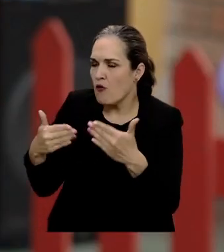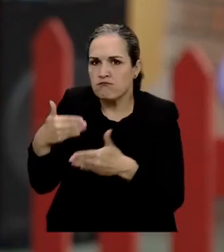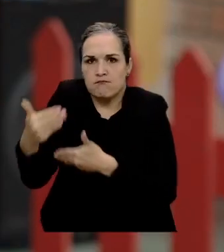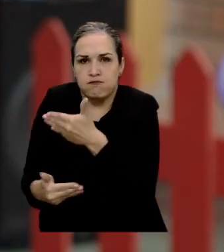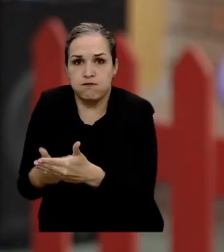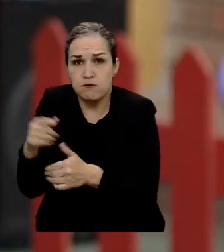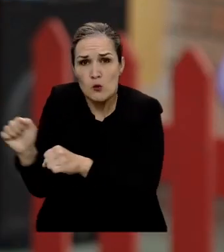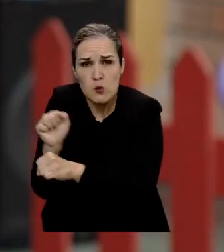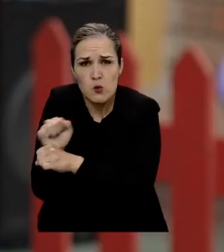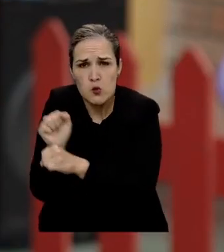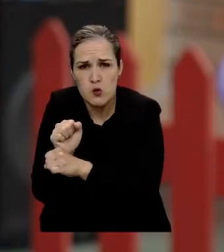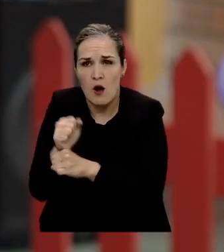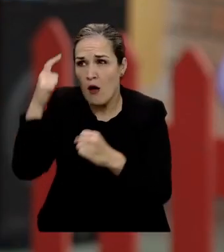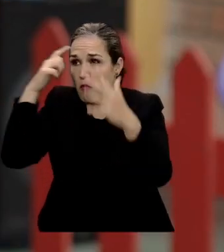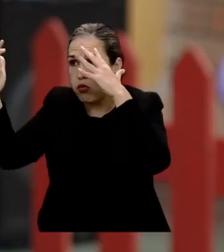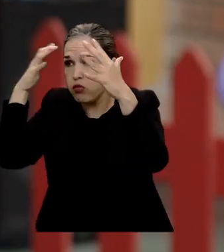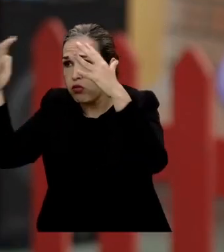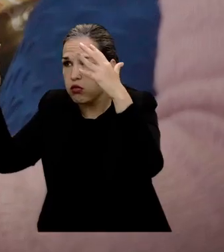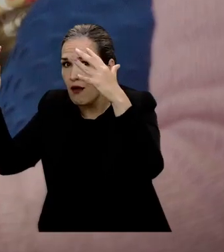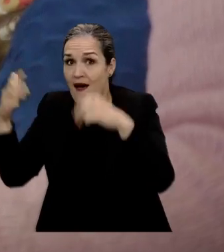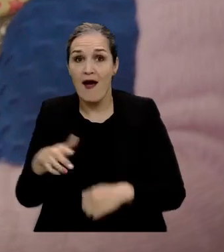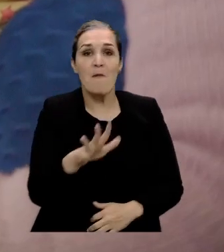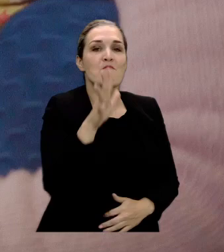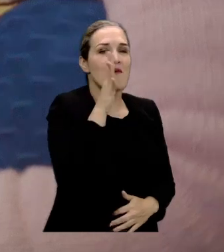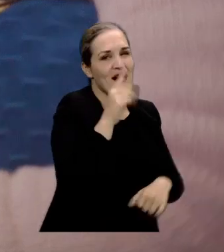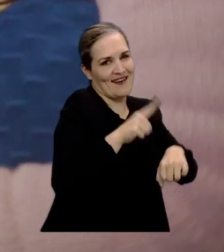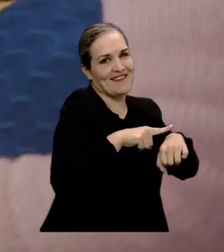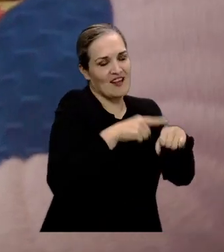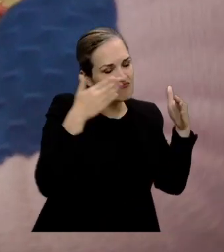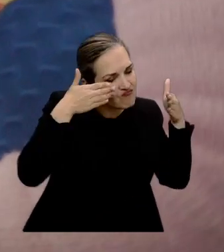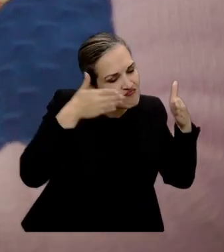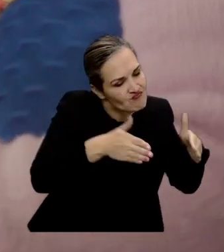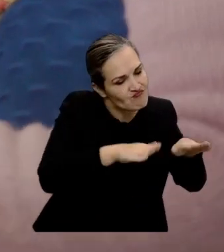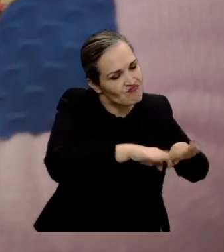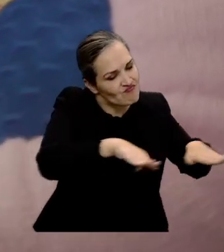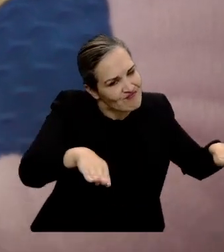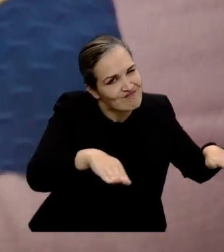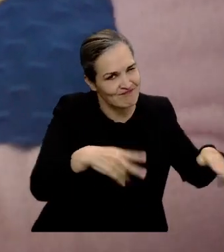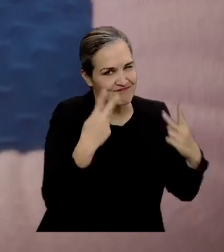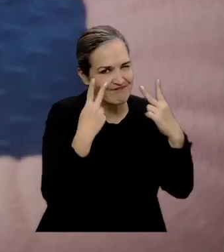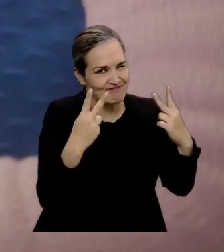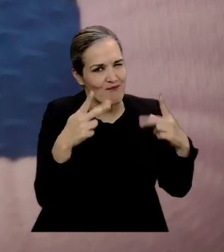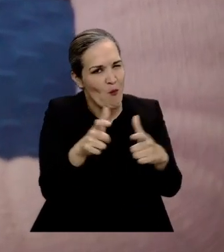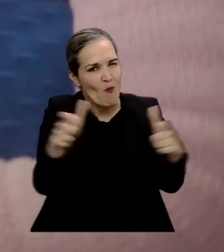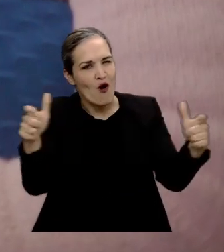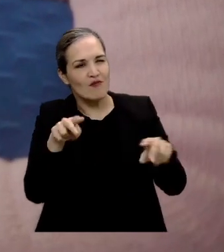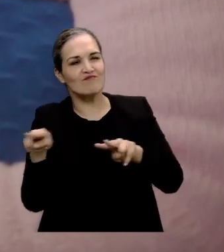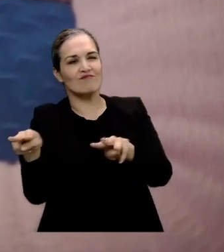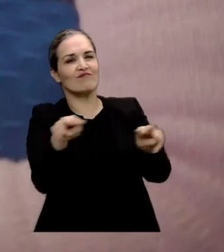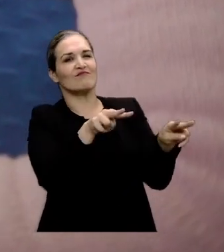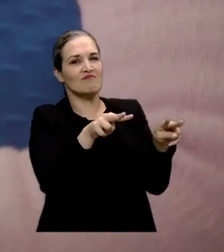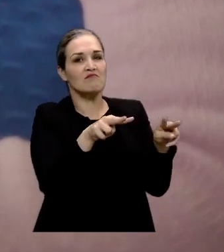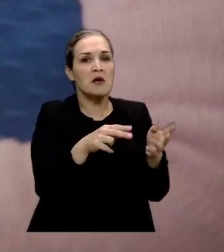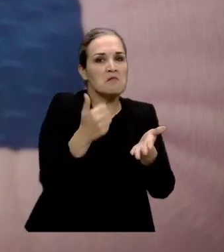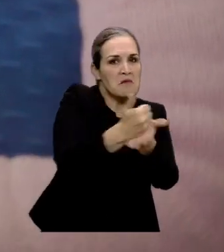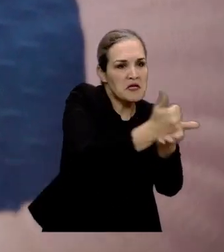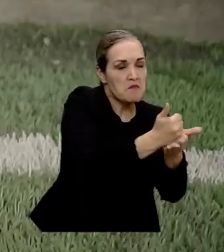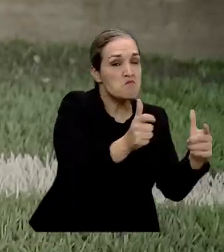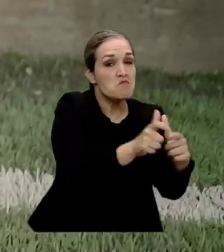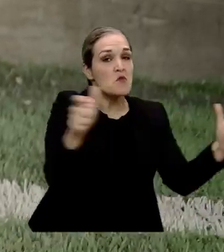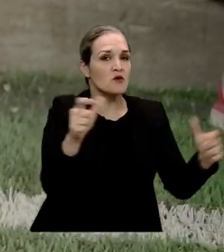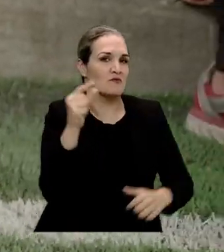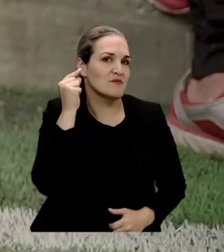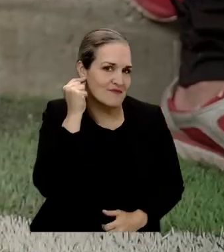obtención de recursos económicos. Entonces, por lo general, las mamás disponen un poco más de tiempo en el sentido de poder asistir a nuestras